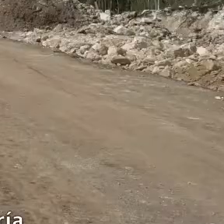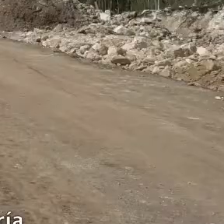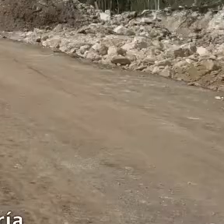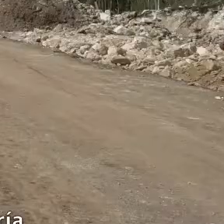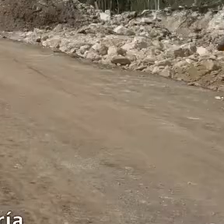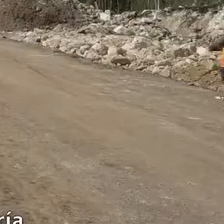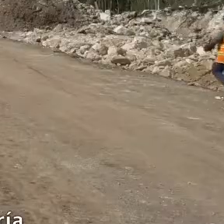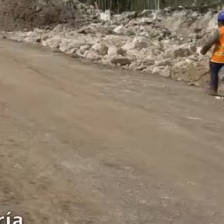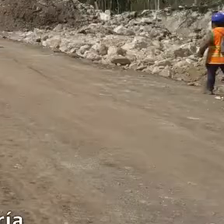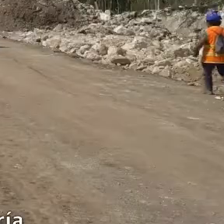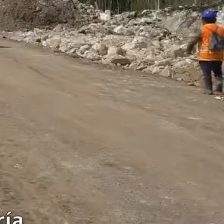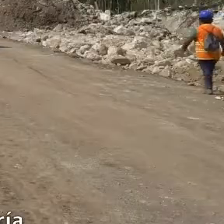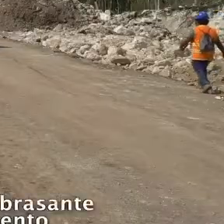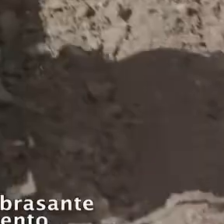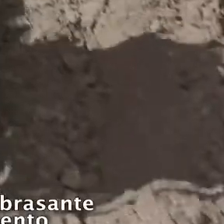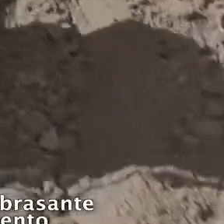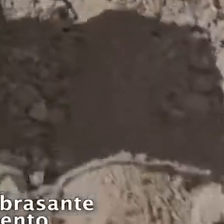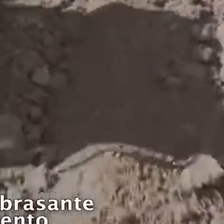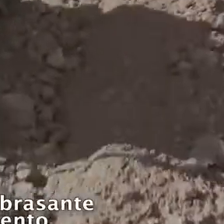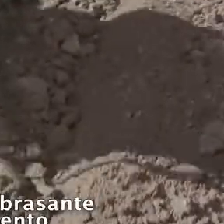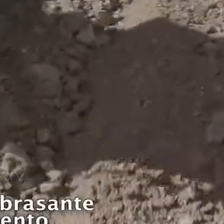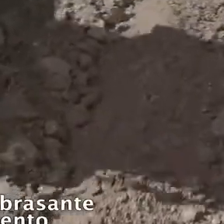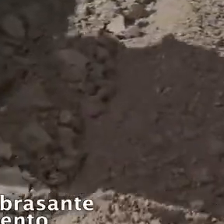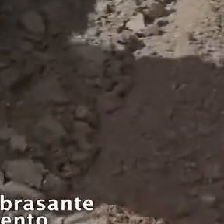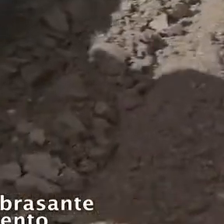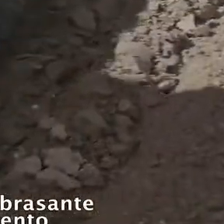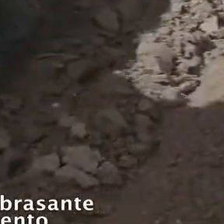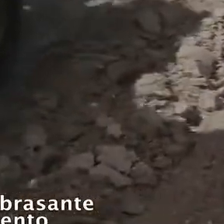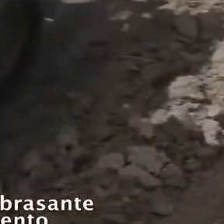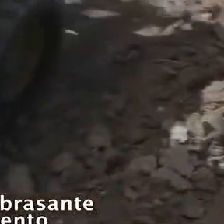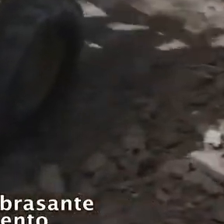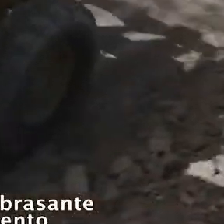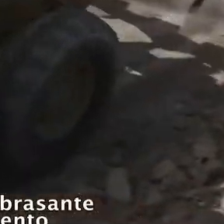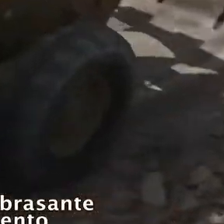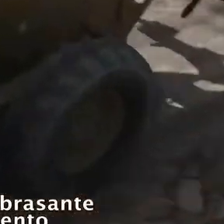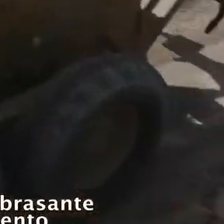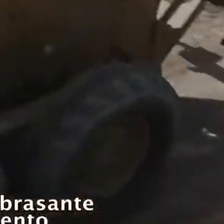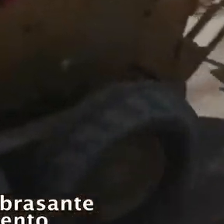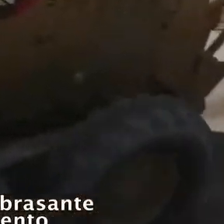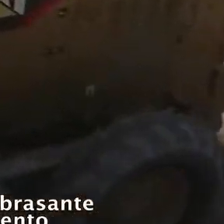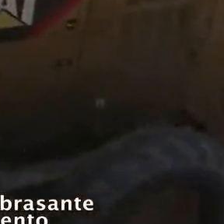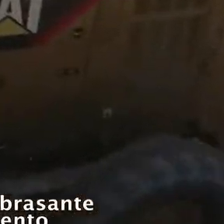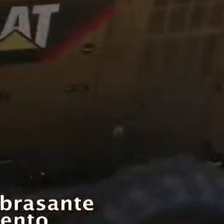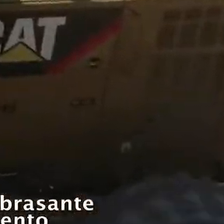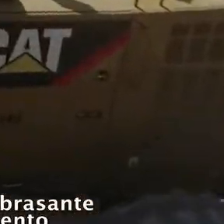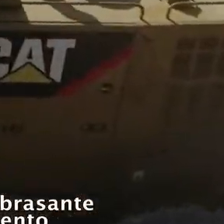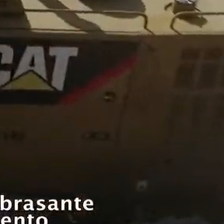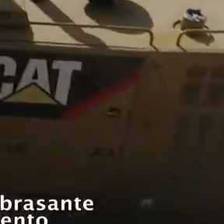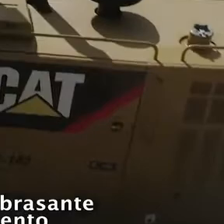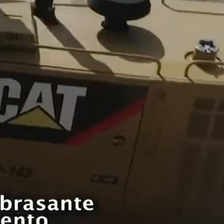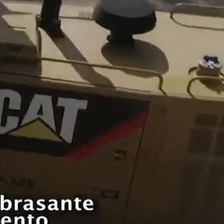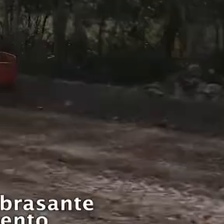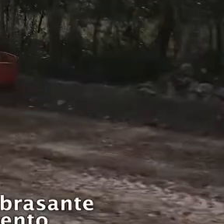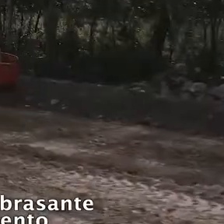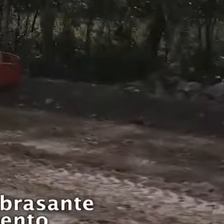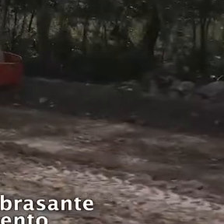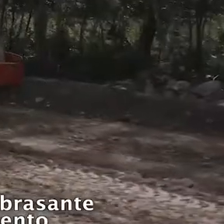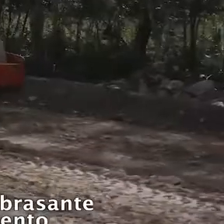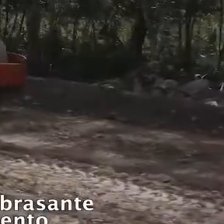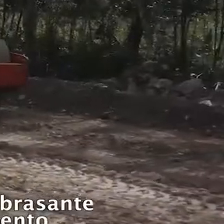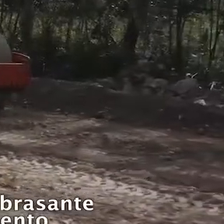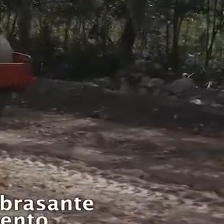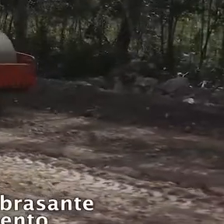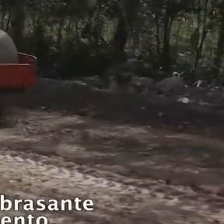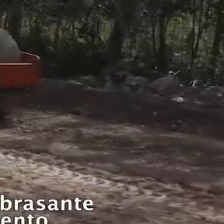objetivo de alojar las terracerías. 4. Terracería. Se coloca una capa de subyacente, luego subrasante y se